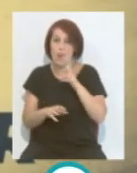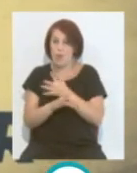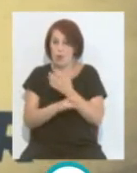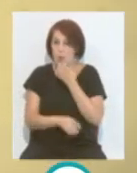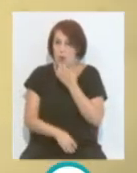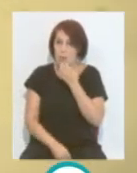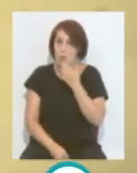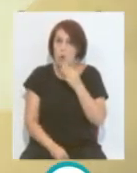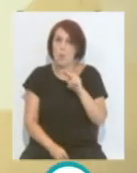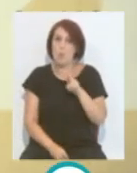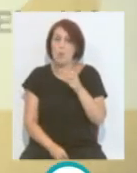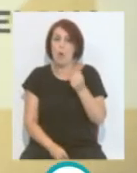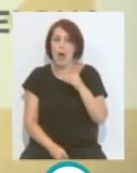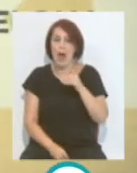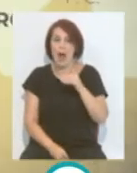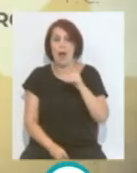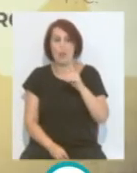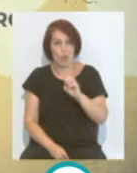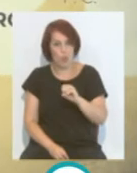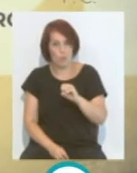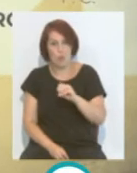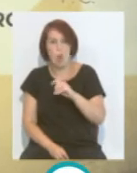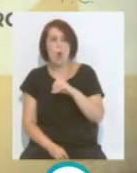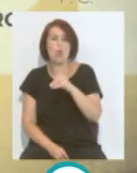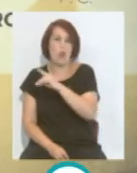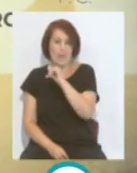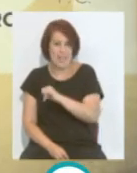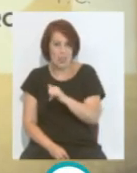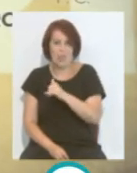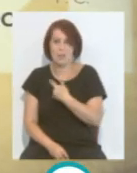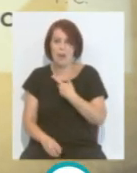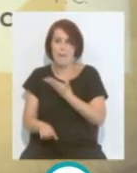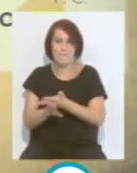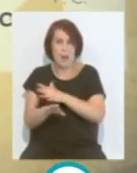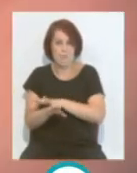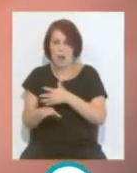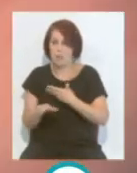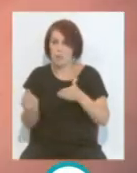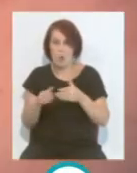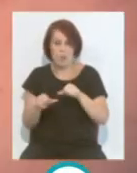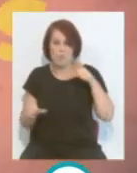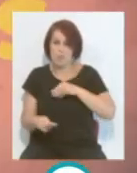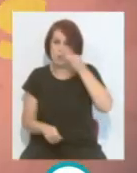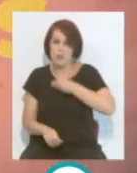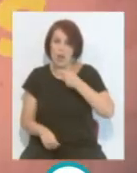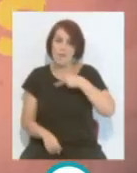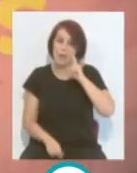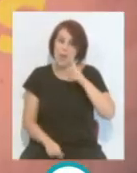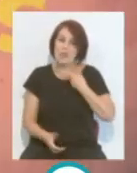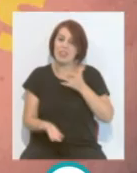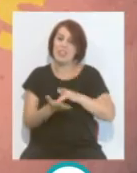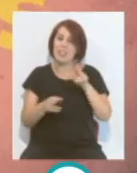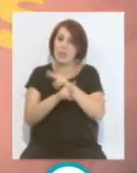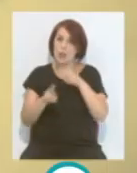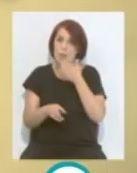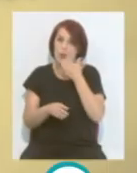como Javi Puado, como Álex Domínguez, que en Las Palmas ha hecho una gran temporada y tengo ganas de ver también cómo se vuelven en una cita internacional, cómo